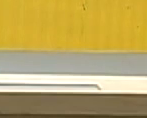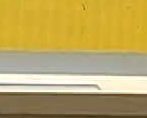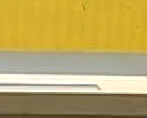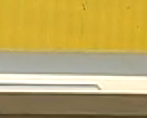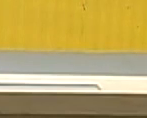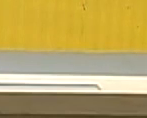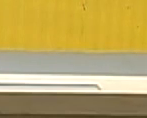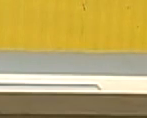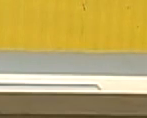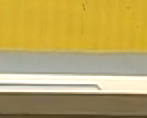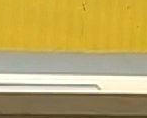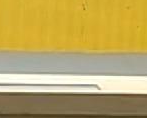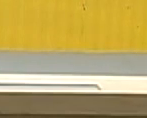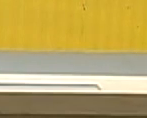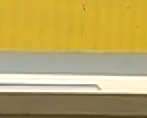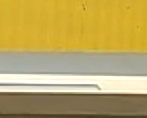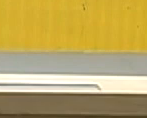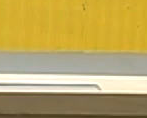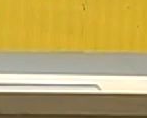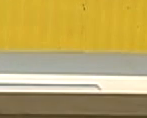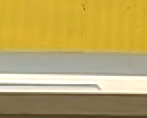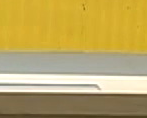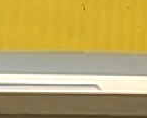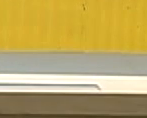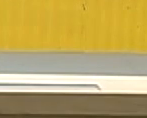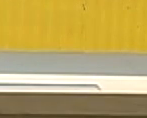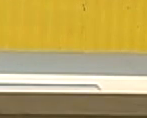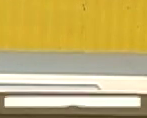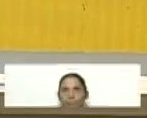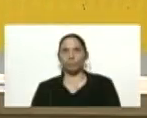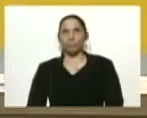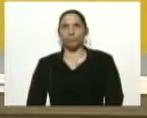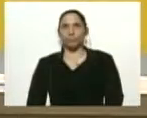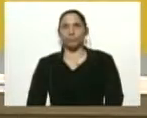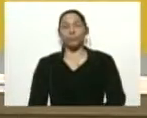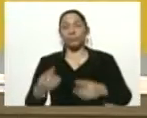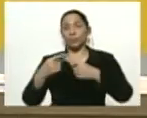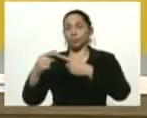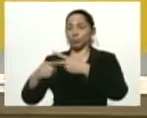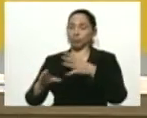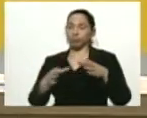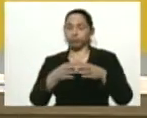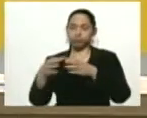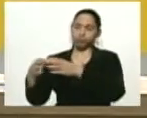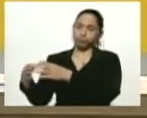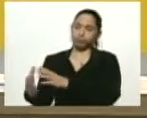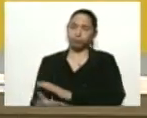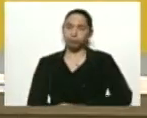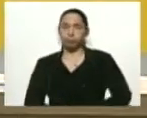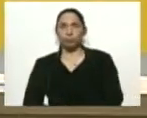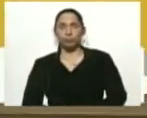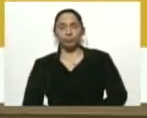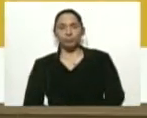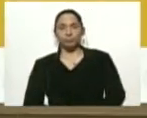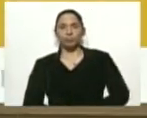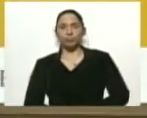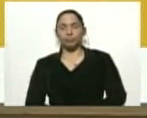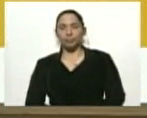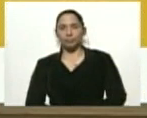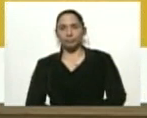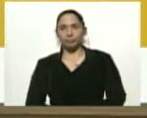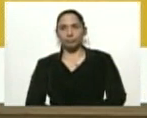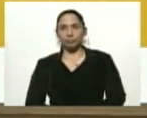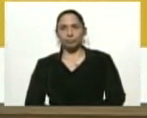muy fructífera y efectiva reunión con distintos sectores, agrupaciones que